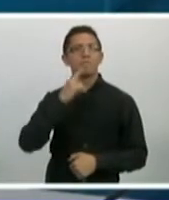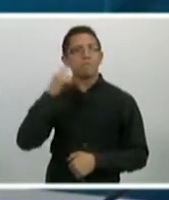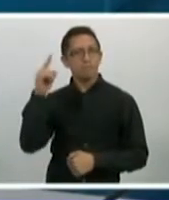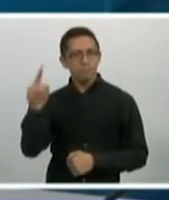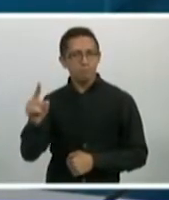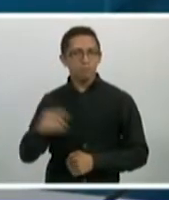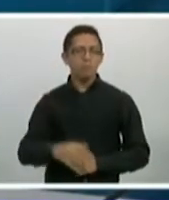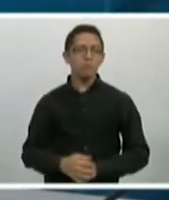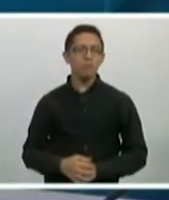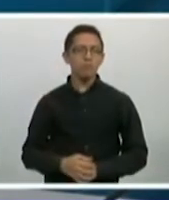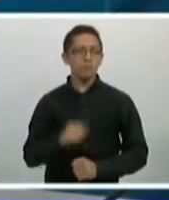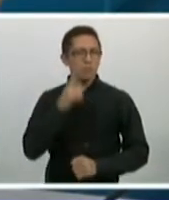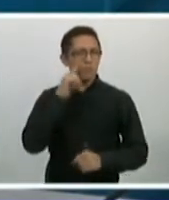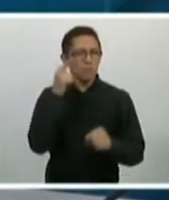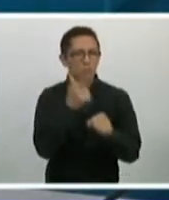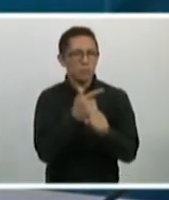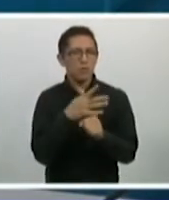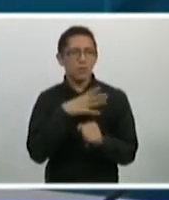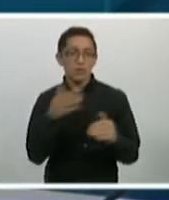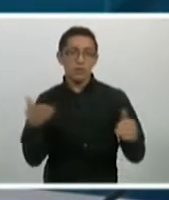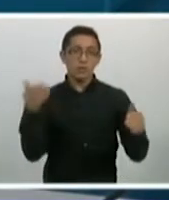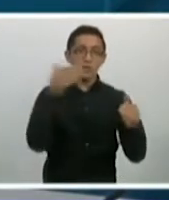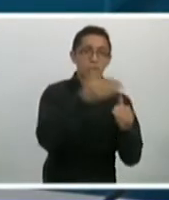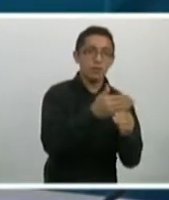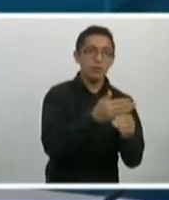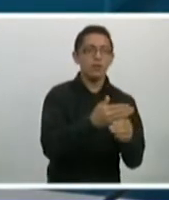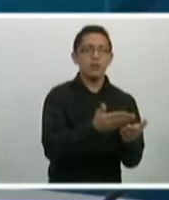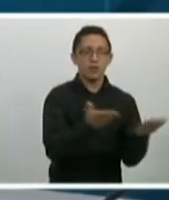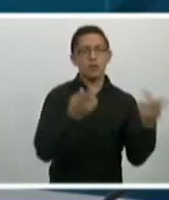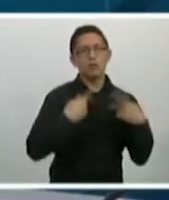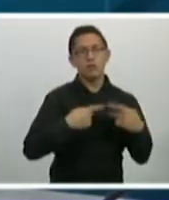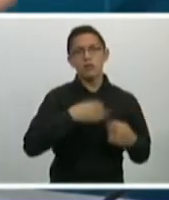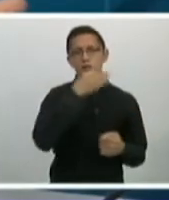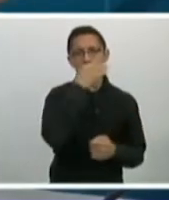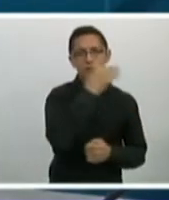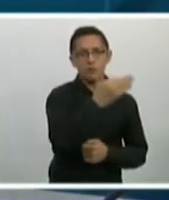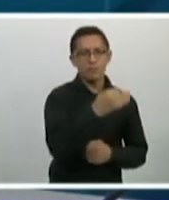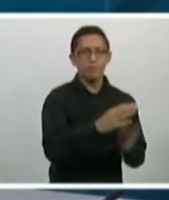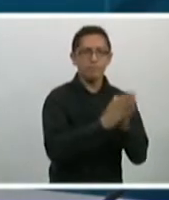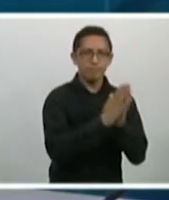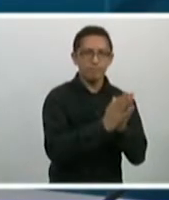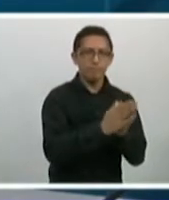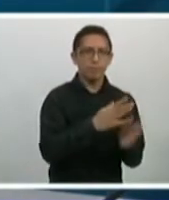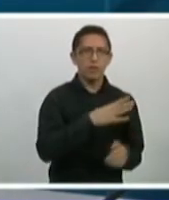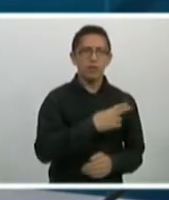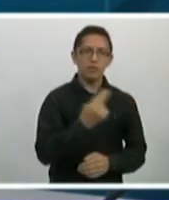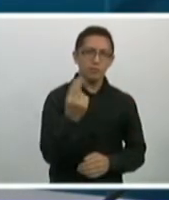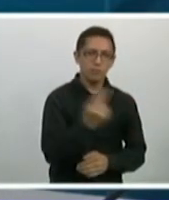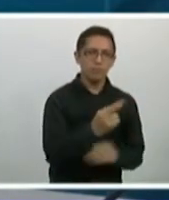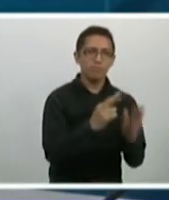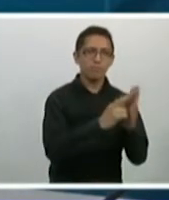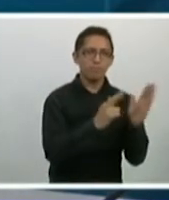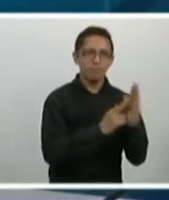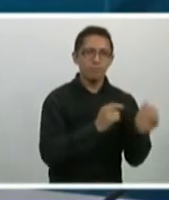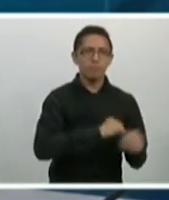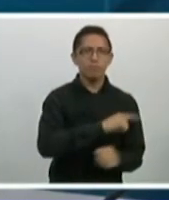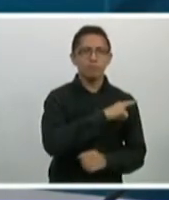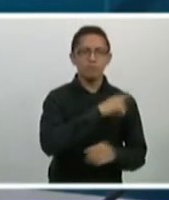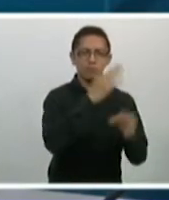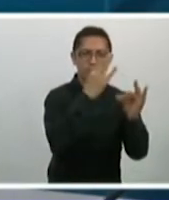será ir y pedirle a estas personas que se ajusten a estas medidas que hemos